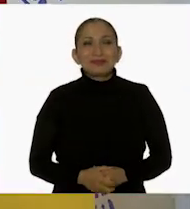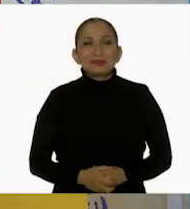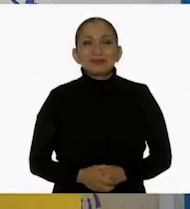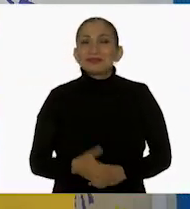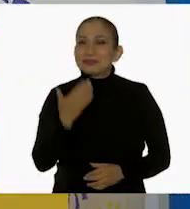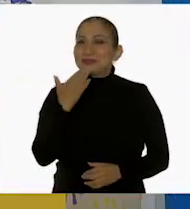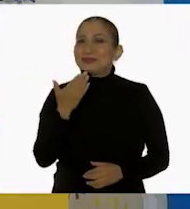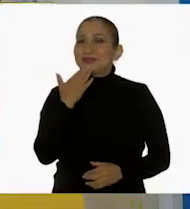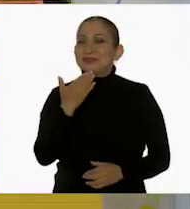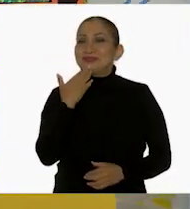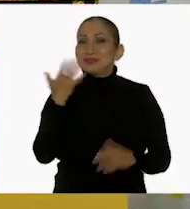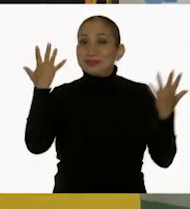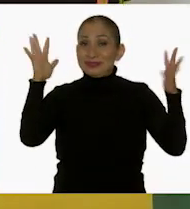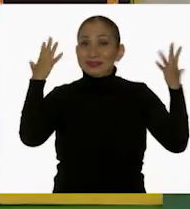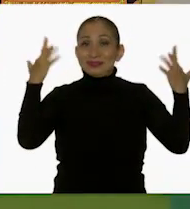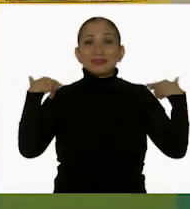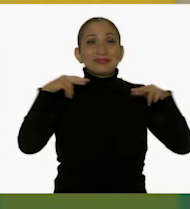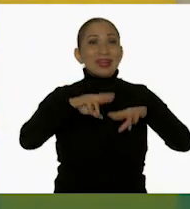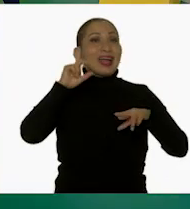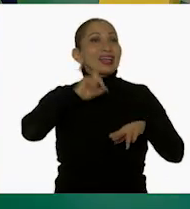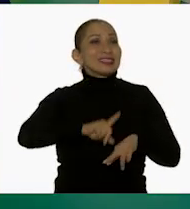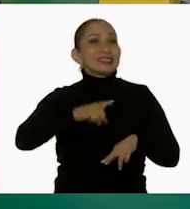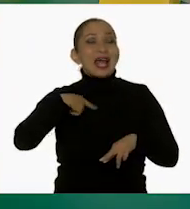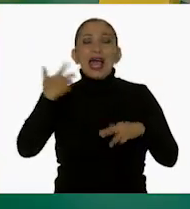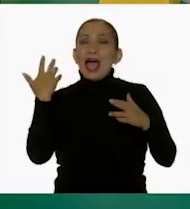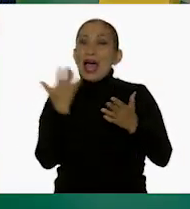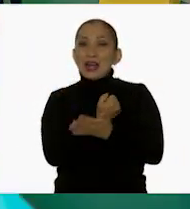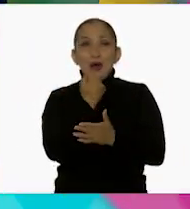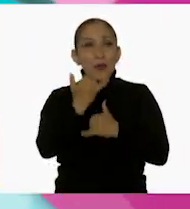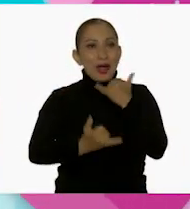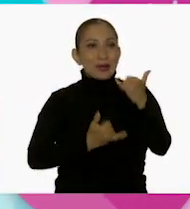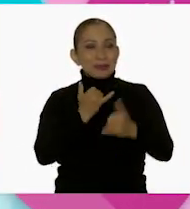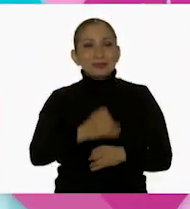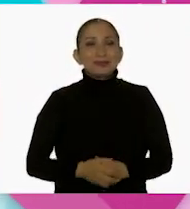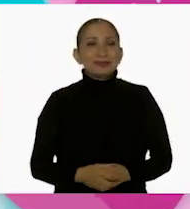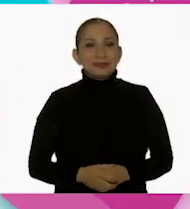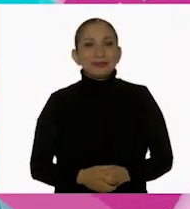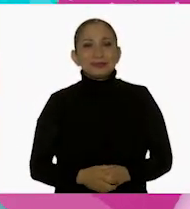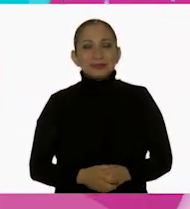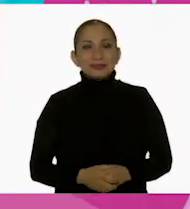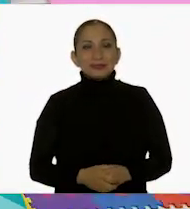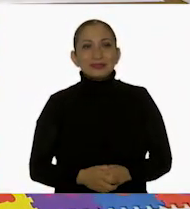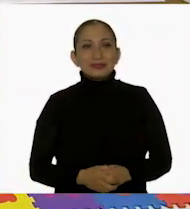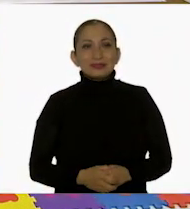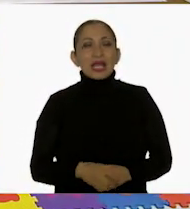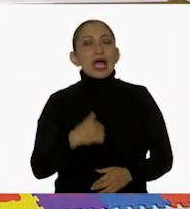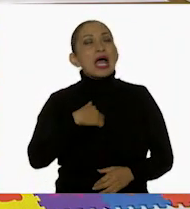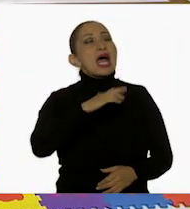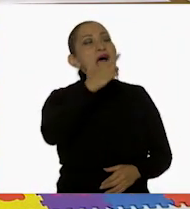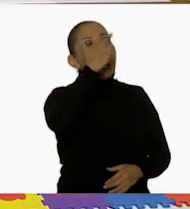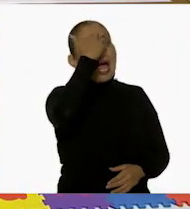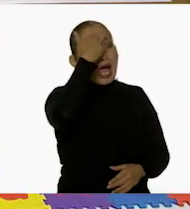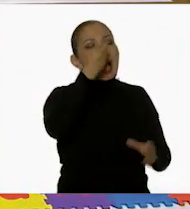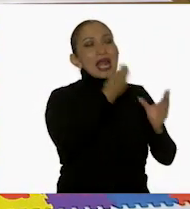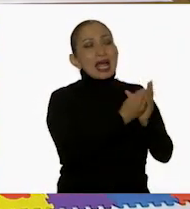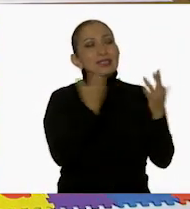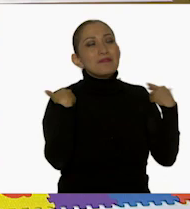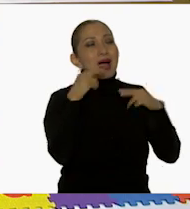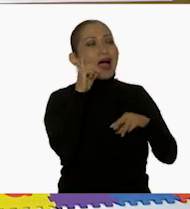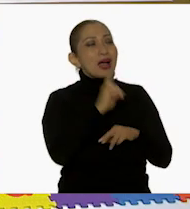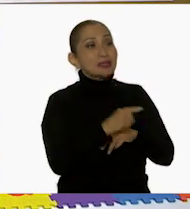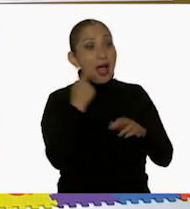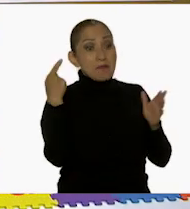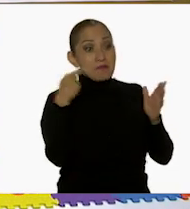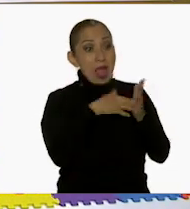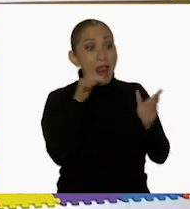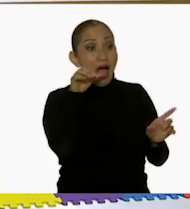Muy bien. Un aplauso para la maestra Rosalba que ganó este juego. Ya me acordé de esa clase, que la maestra llegó hasta